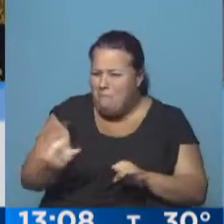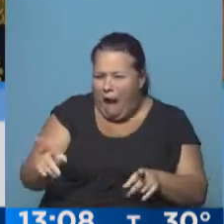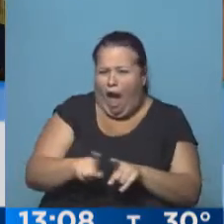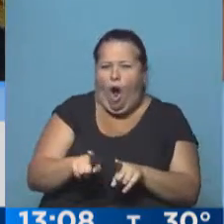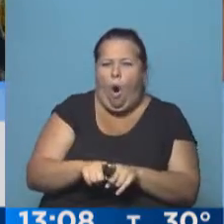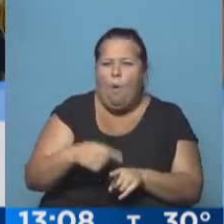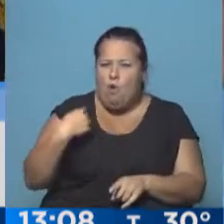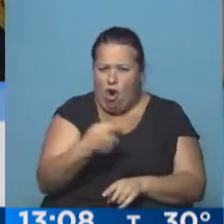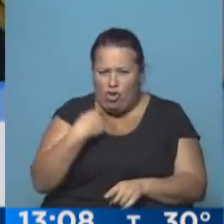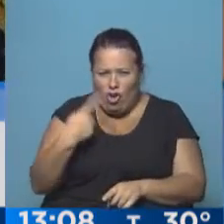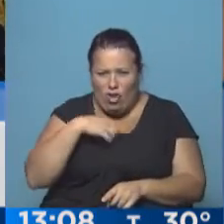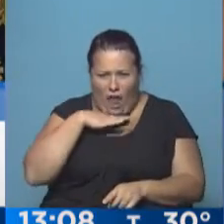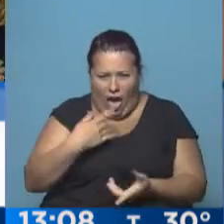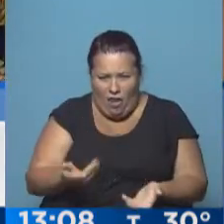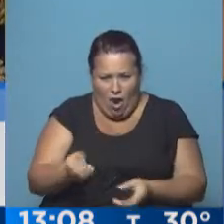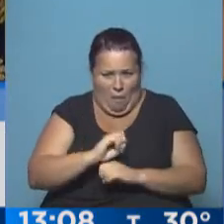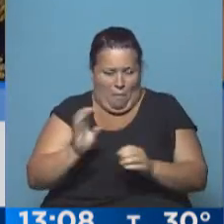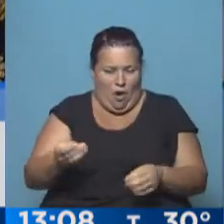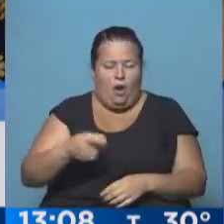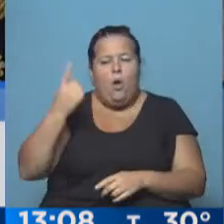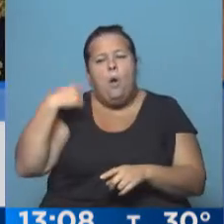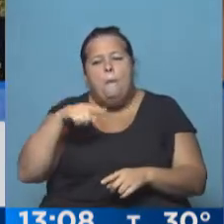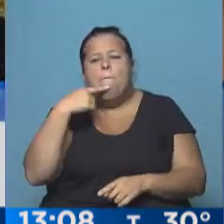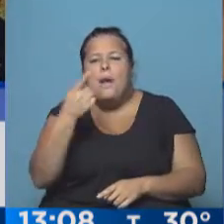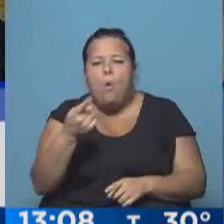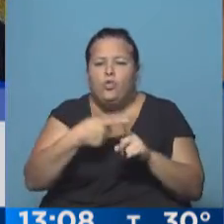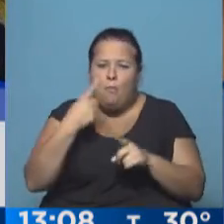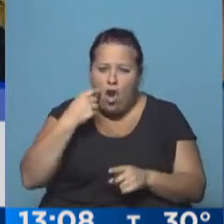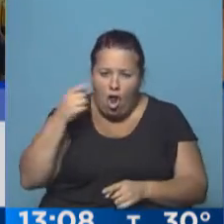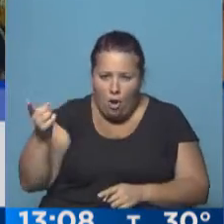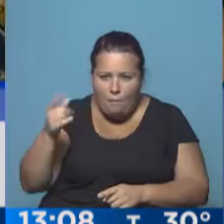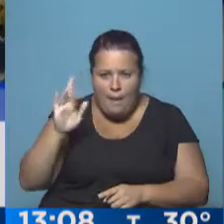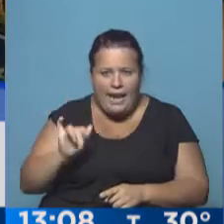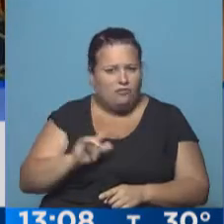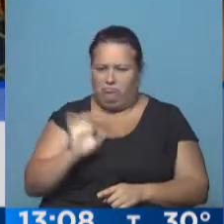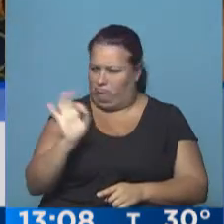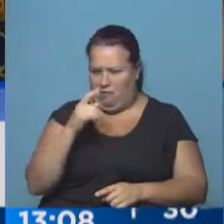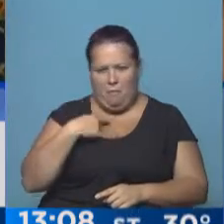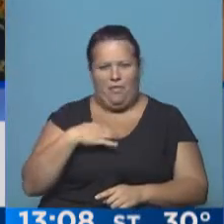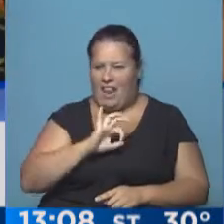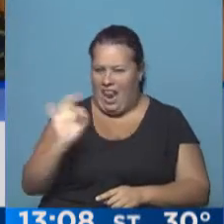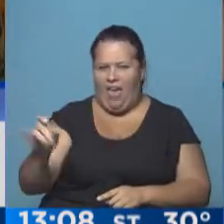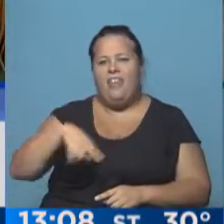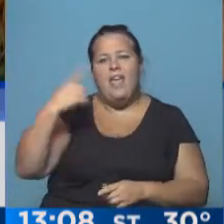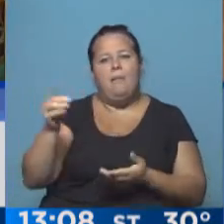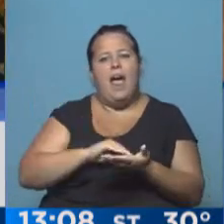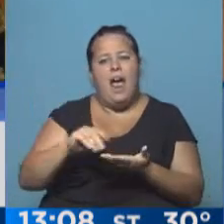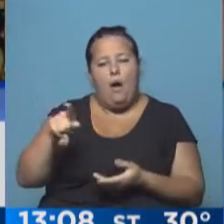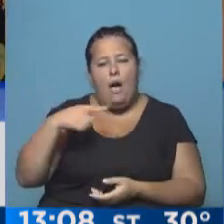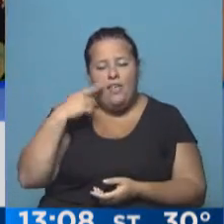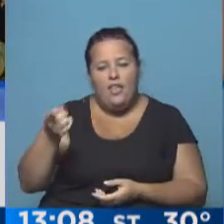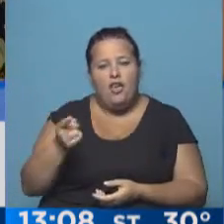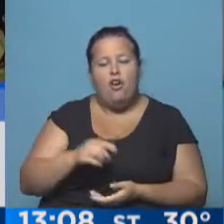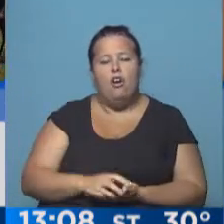como si fuéramos delincuentes, los peores. ¿En algún momento preguntaban por Pérez Corrade? No, no preguntaron. Después a las dos horas dijeron